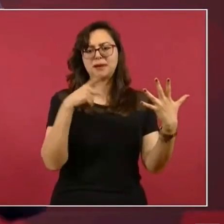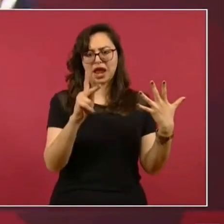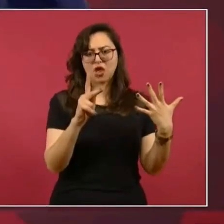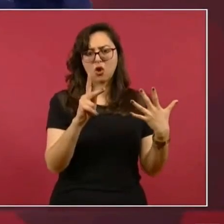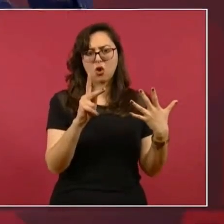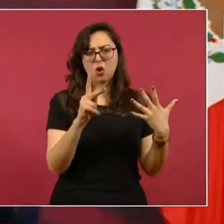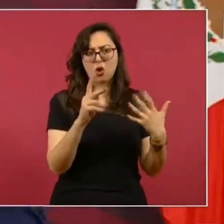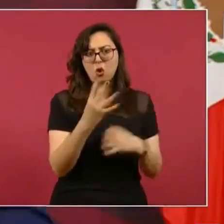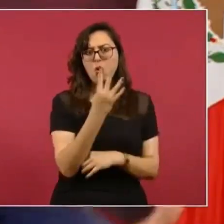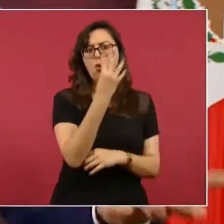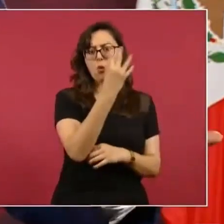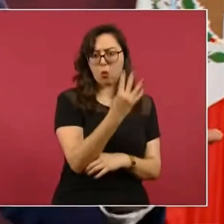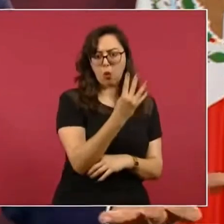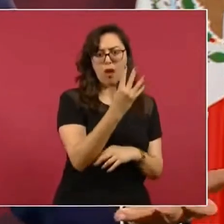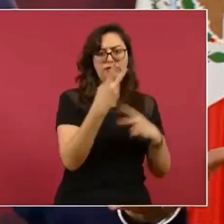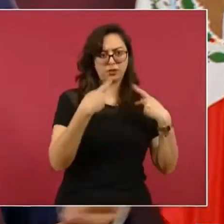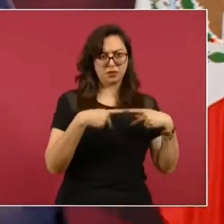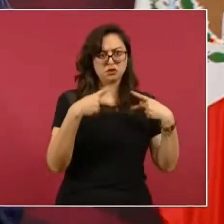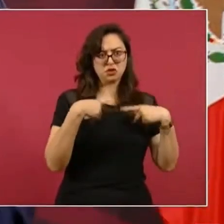Si no hacen nada.